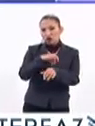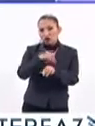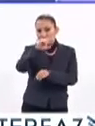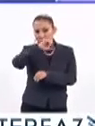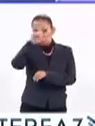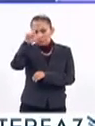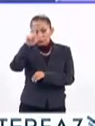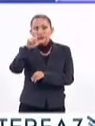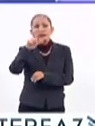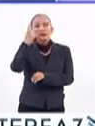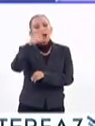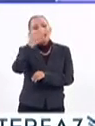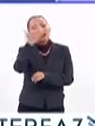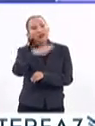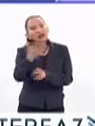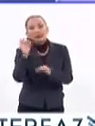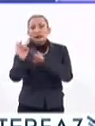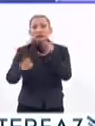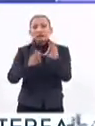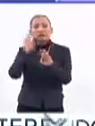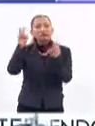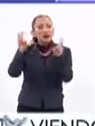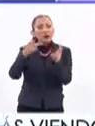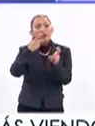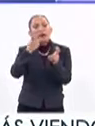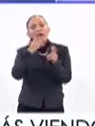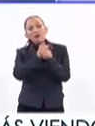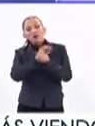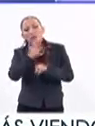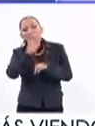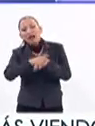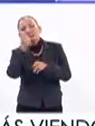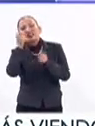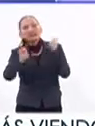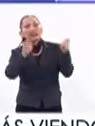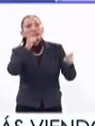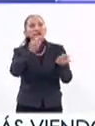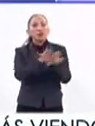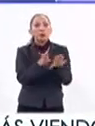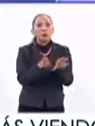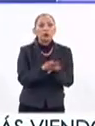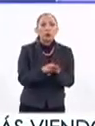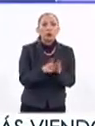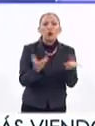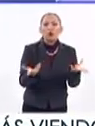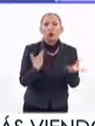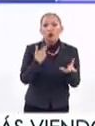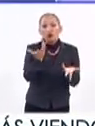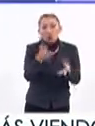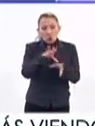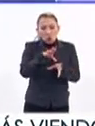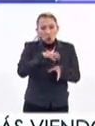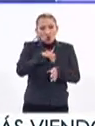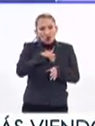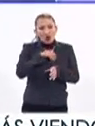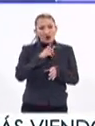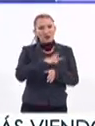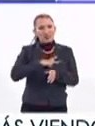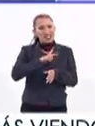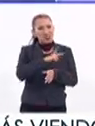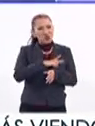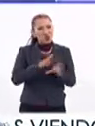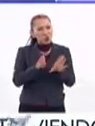especialistas para saber tratar este tema, abrir la información, cómo se adquiere este virus y por